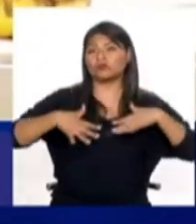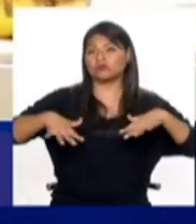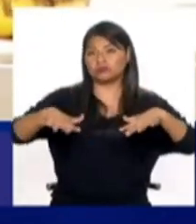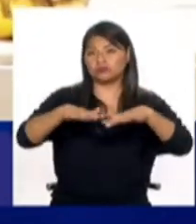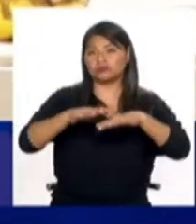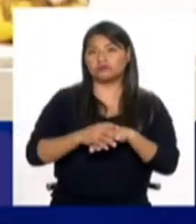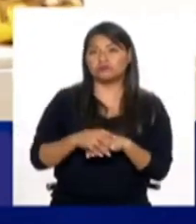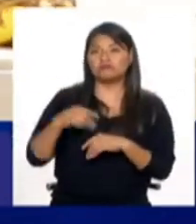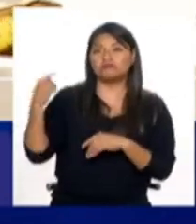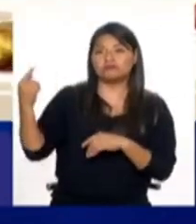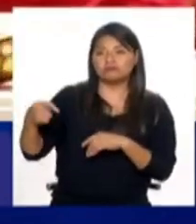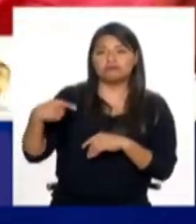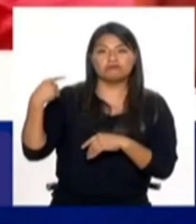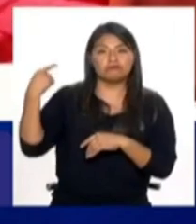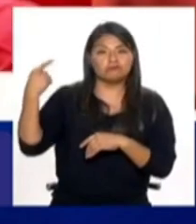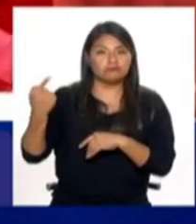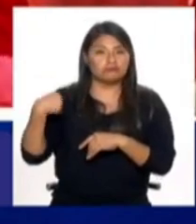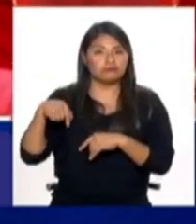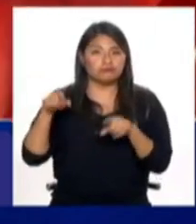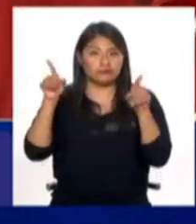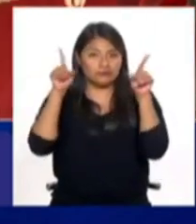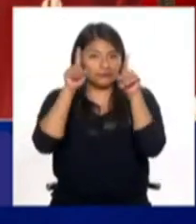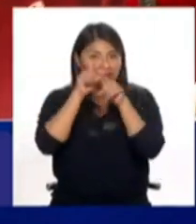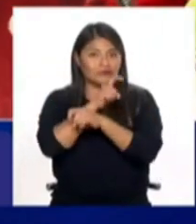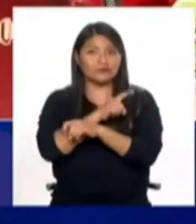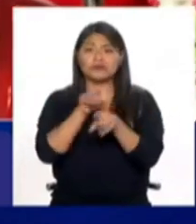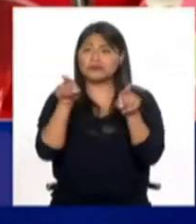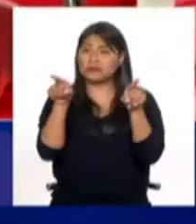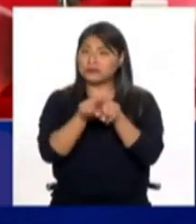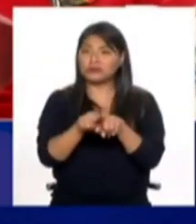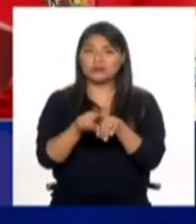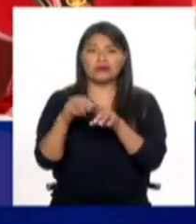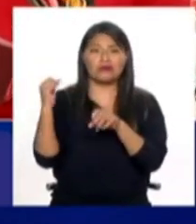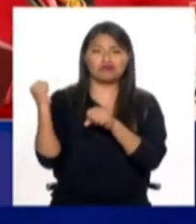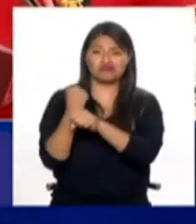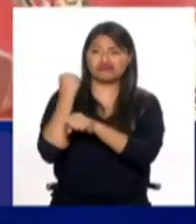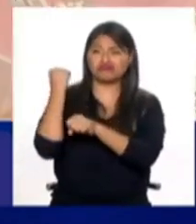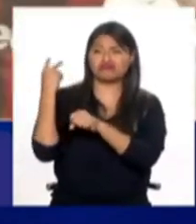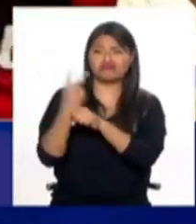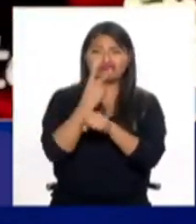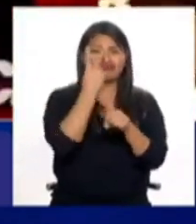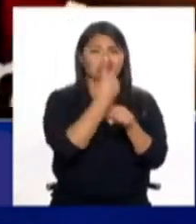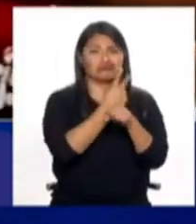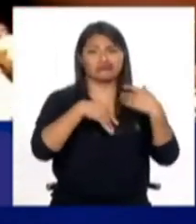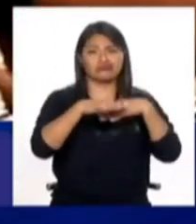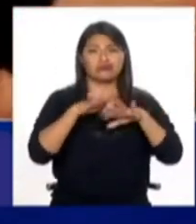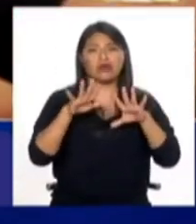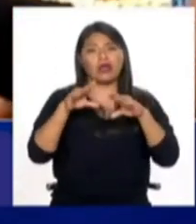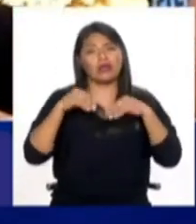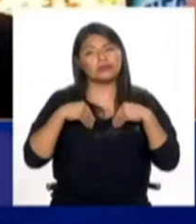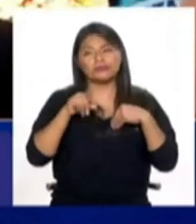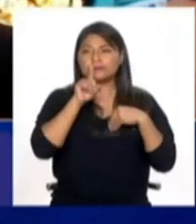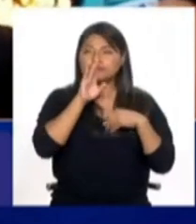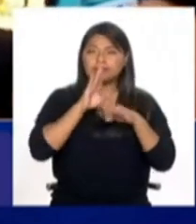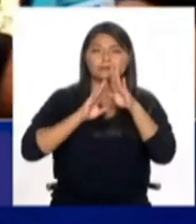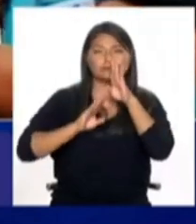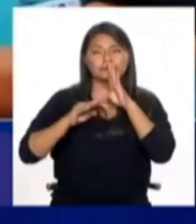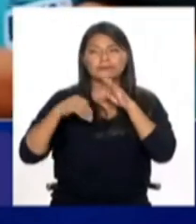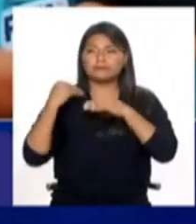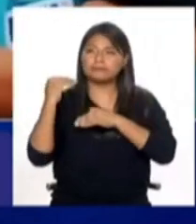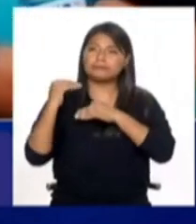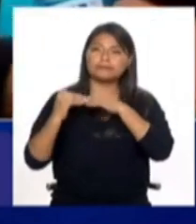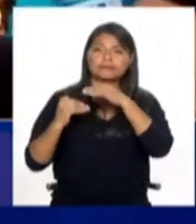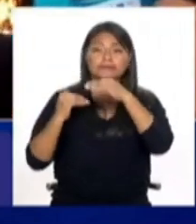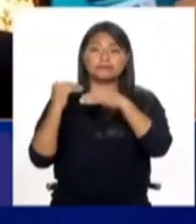habernos adaptado a situaciones así de violentas porque hay maneras de sobrevivir, hay que buscar sobrevivir y